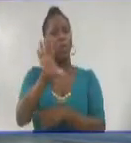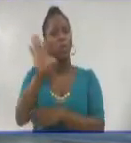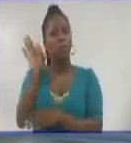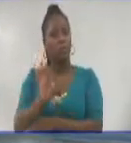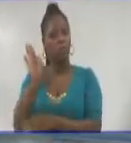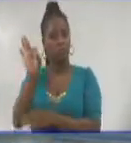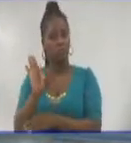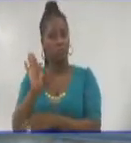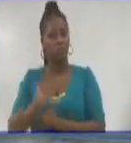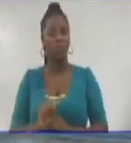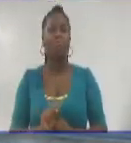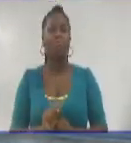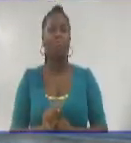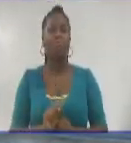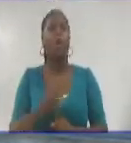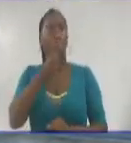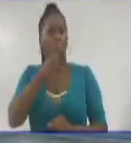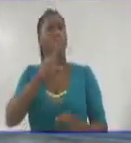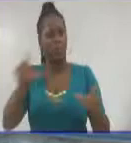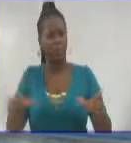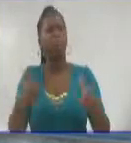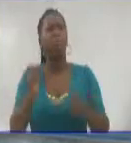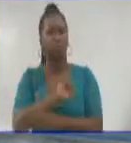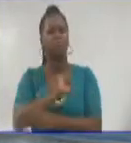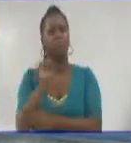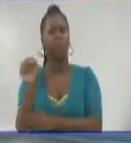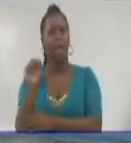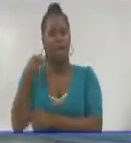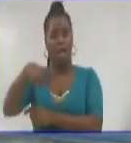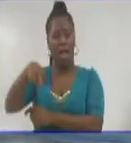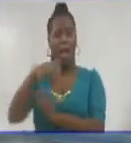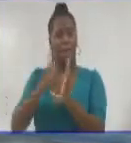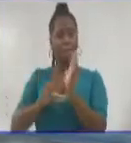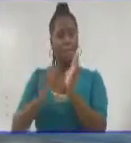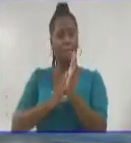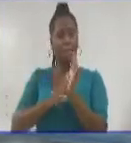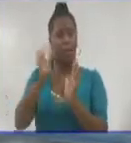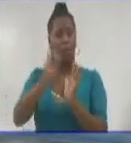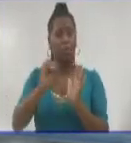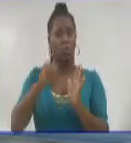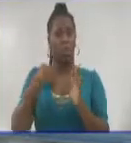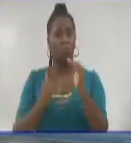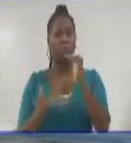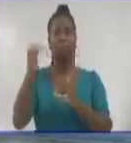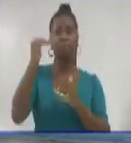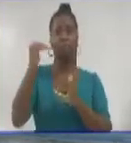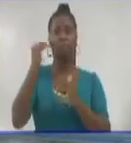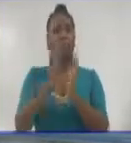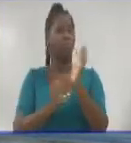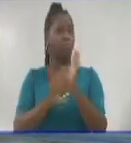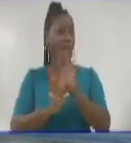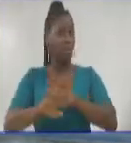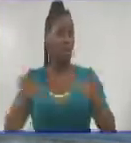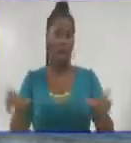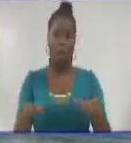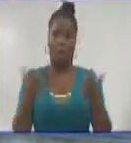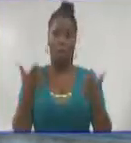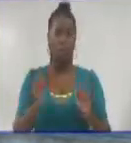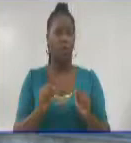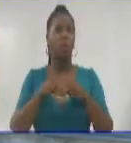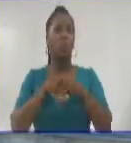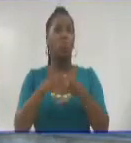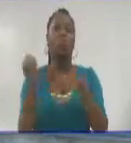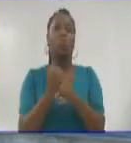se espera sobre cumplir el plan por lo menos. Ya este mes ya el plan mío yo lo sobre cumplo porque hemos ido trabajando con la COVID, con